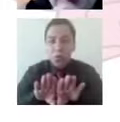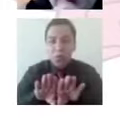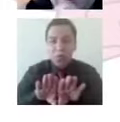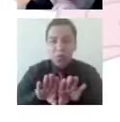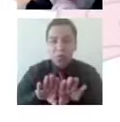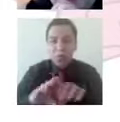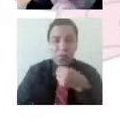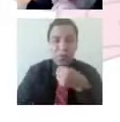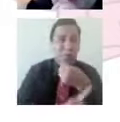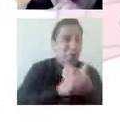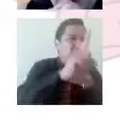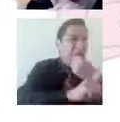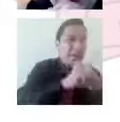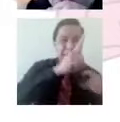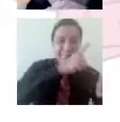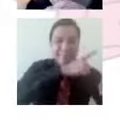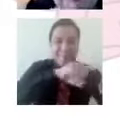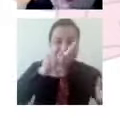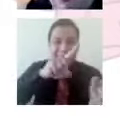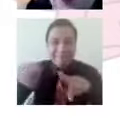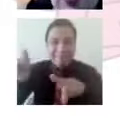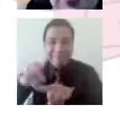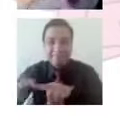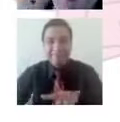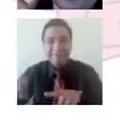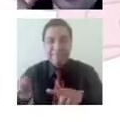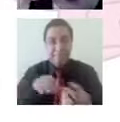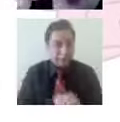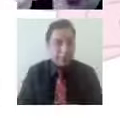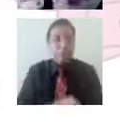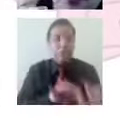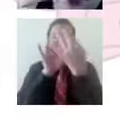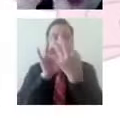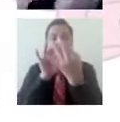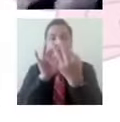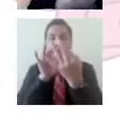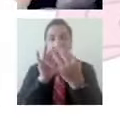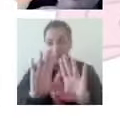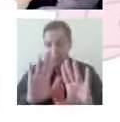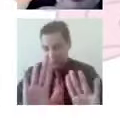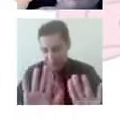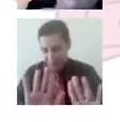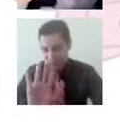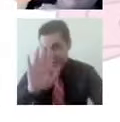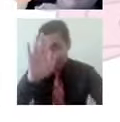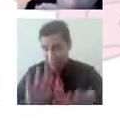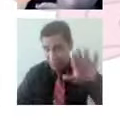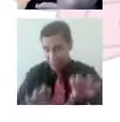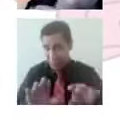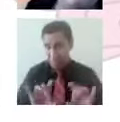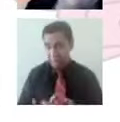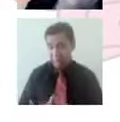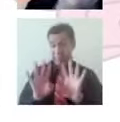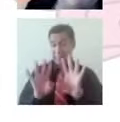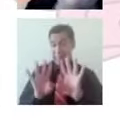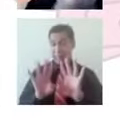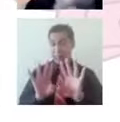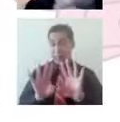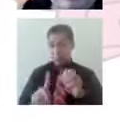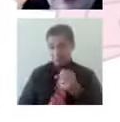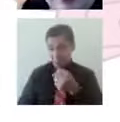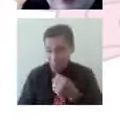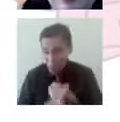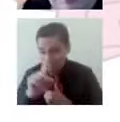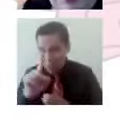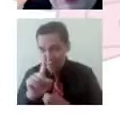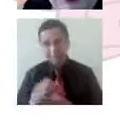porque muchas de las situaciones no son problema. A veces nosotros los miramos así porque no logramos tener como esta